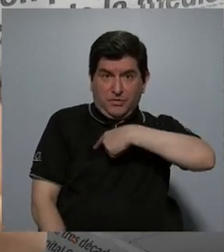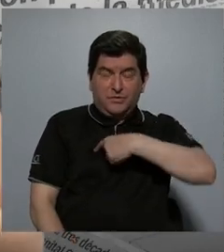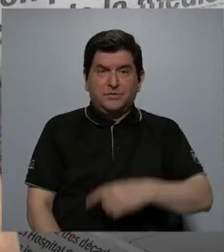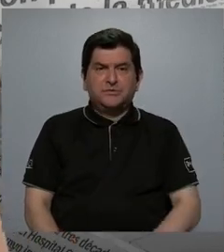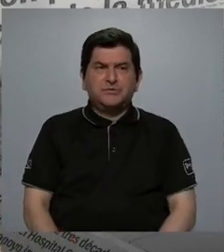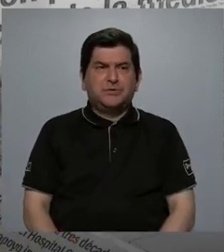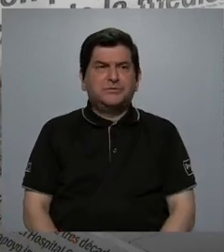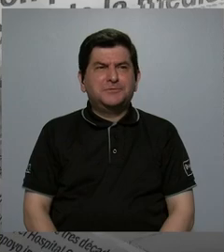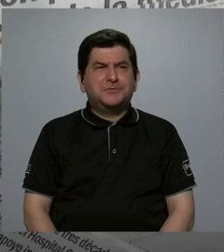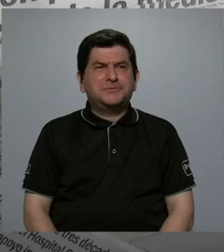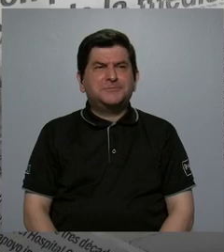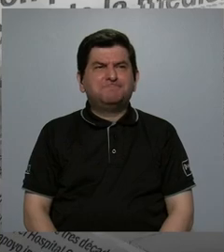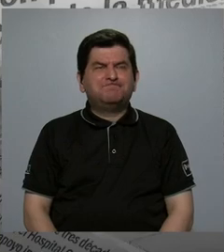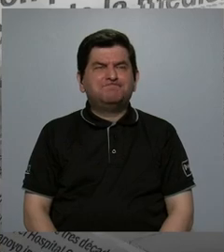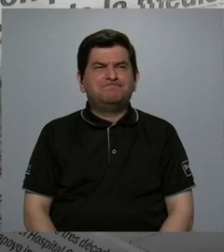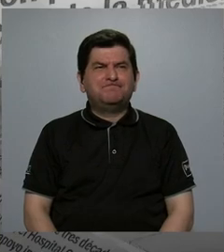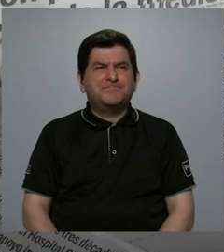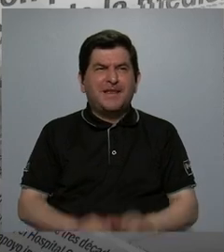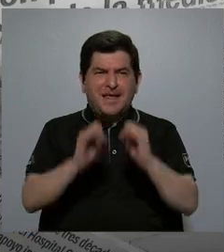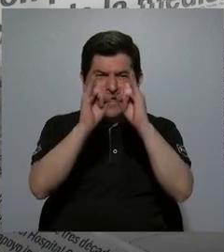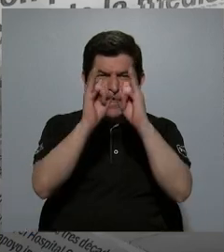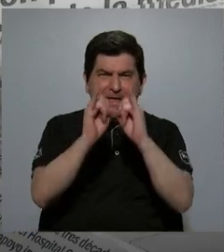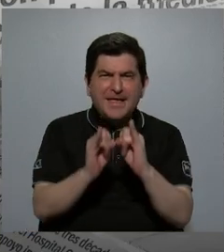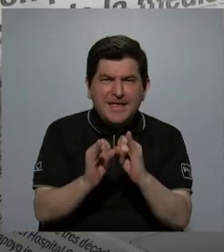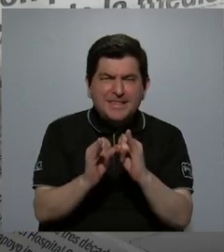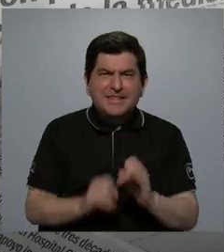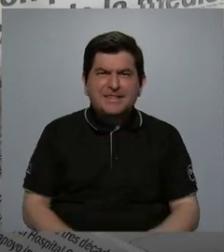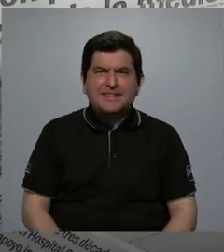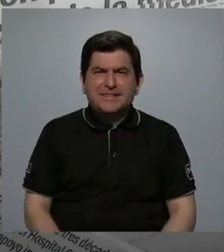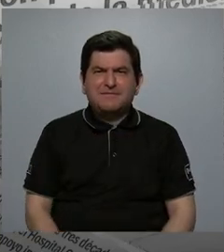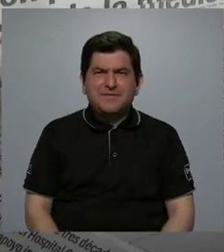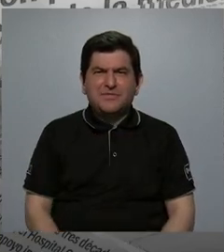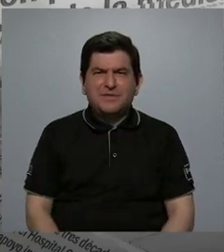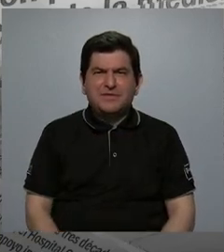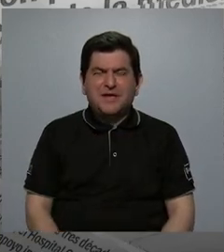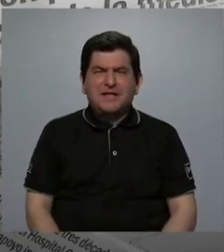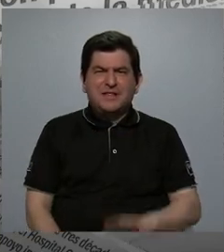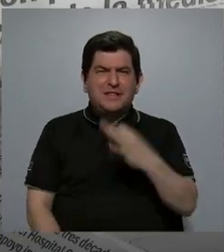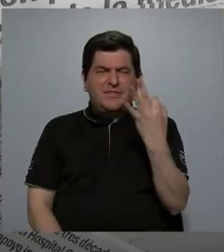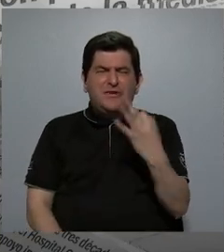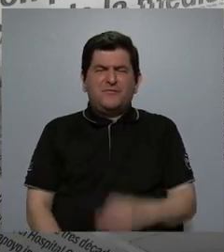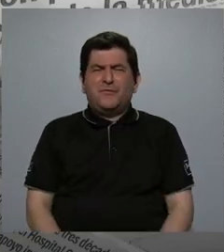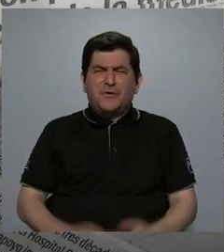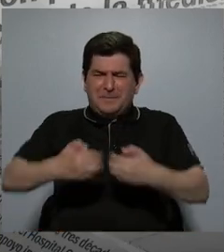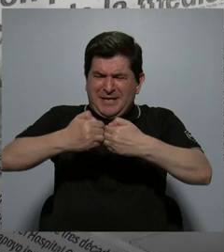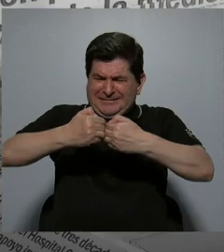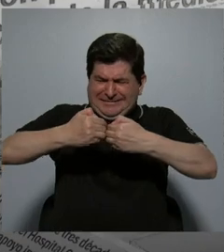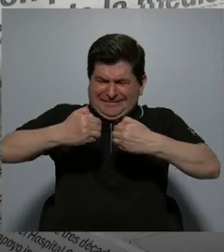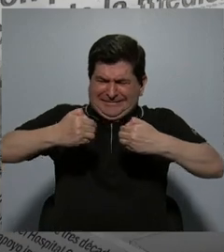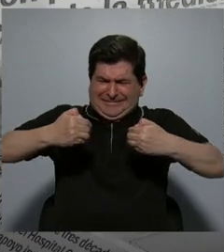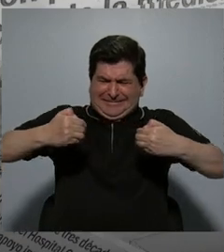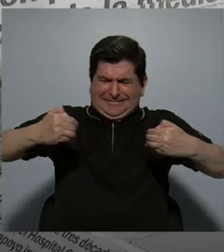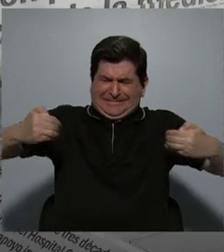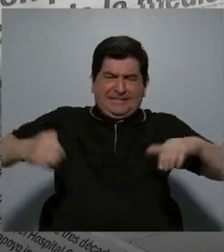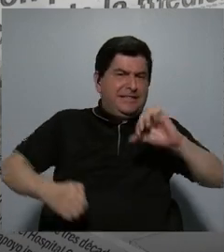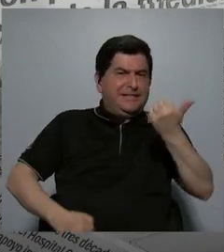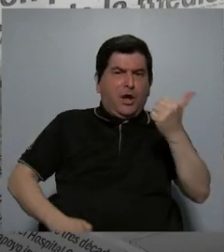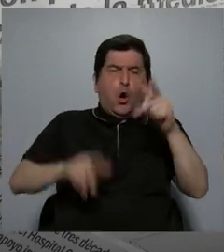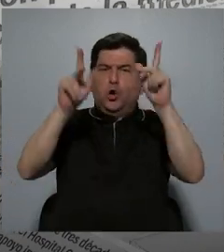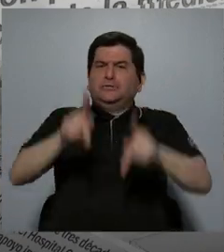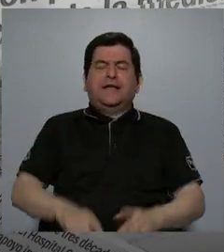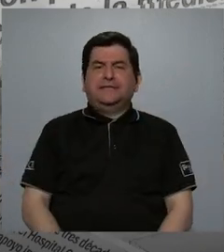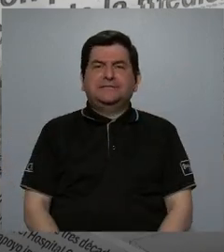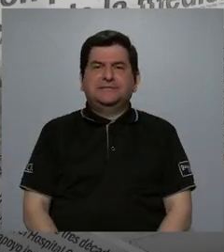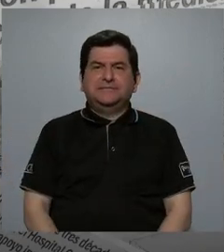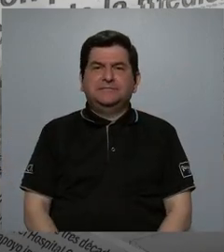individuales, individualistas, nos separa un poco más de los demás y